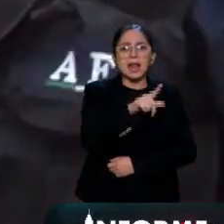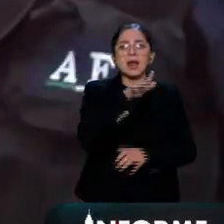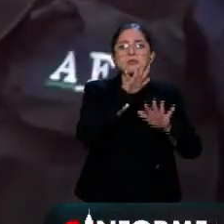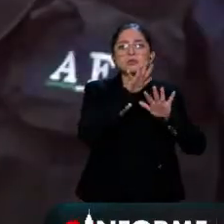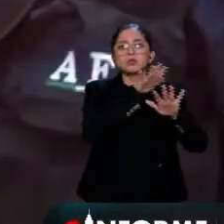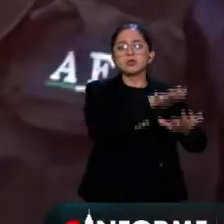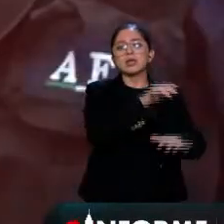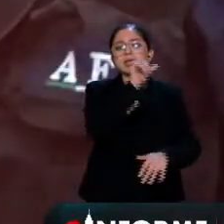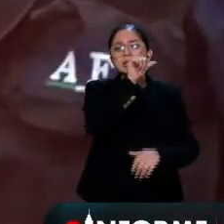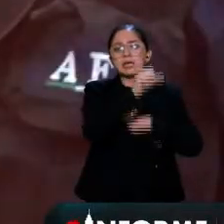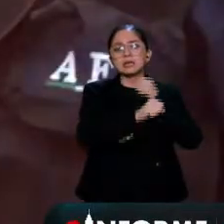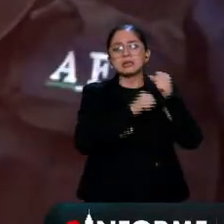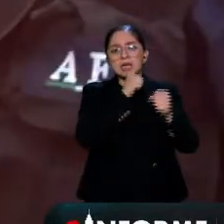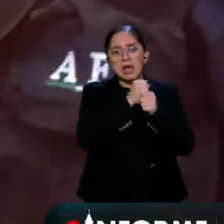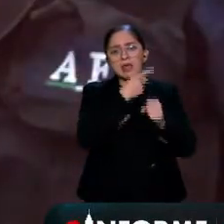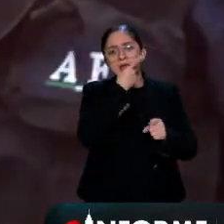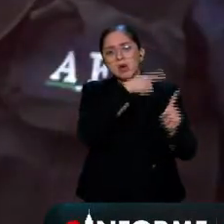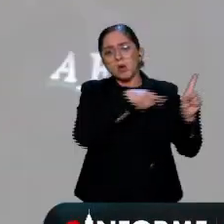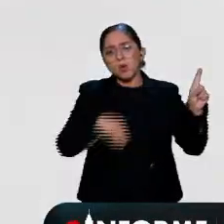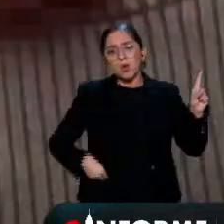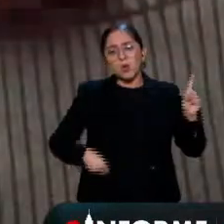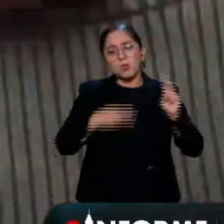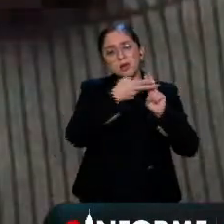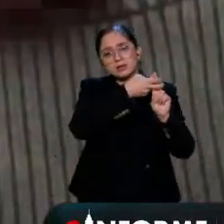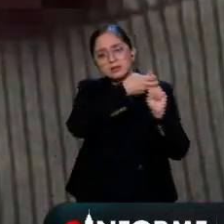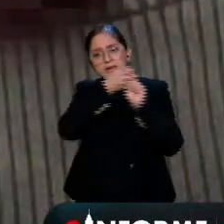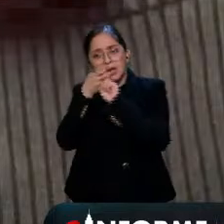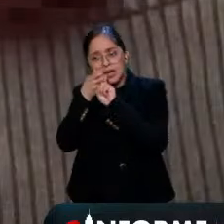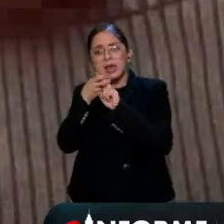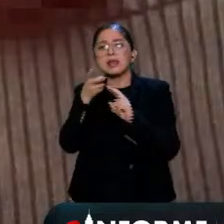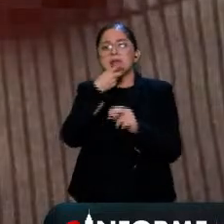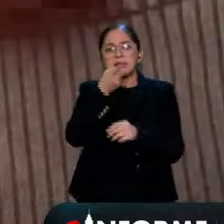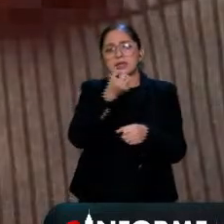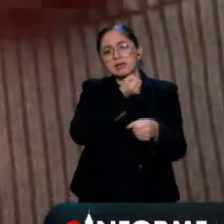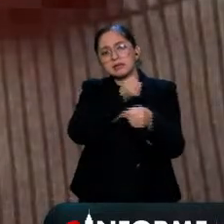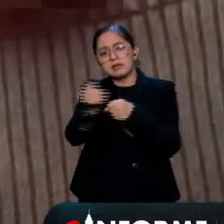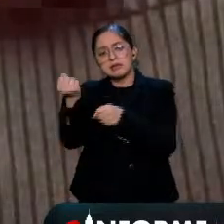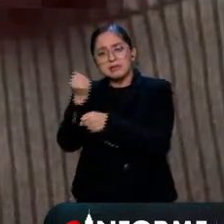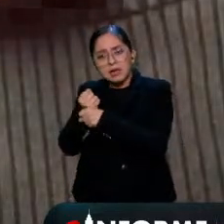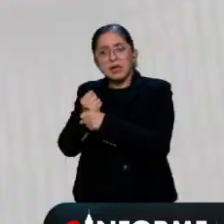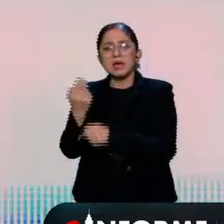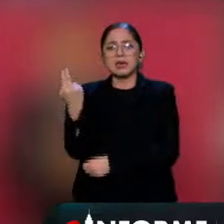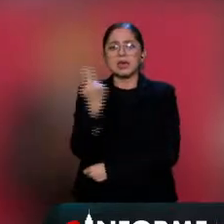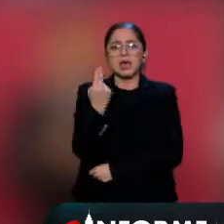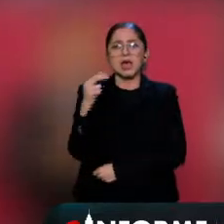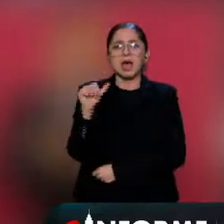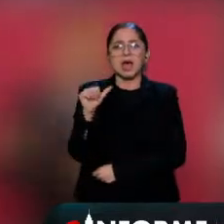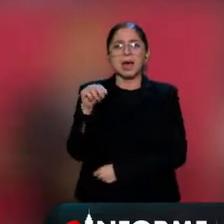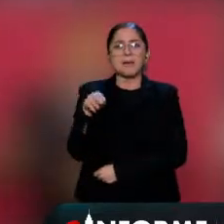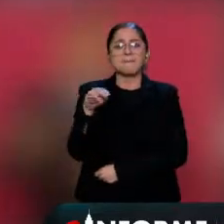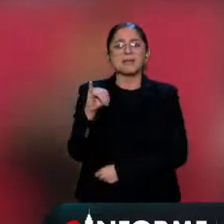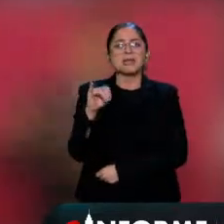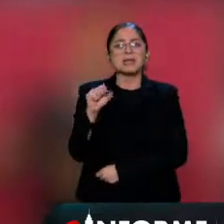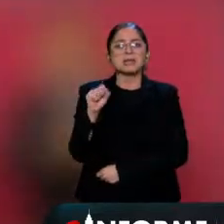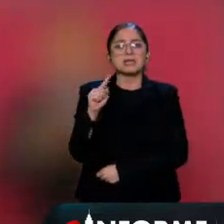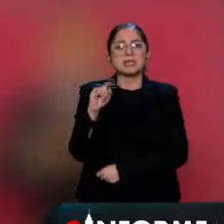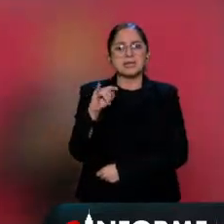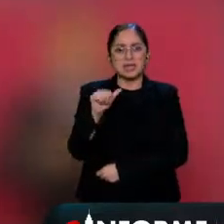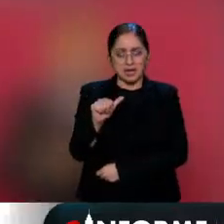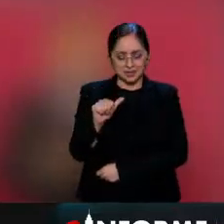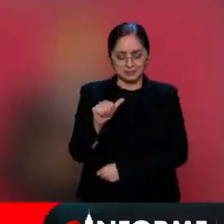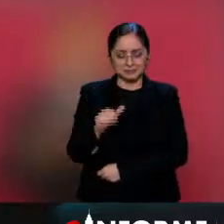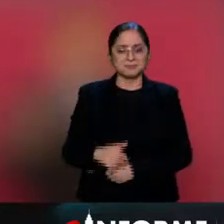cárcel, acusado de secuestro, en los que se acredita tortura y aplica el beneficio de la misía. Esta otra encomienda,